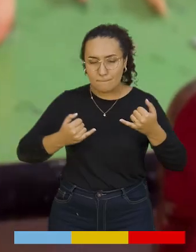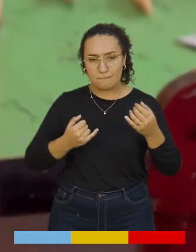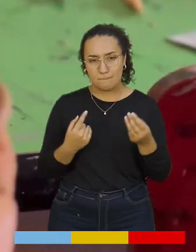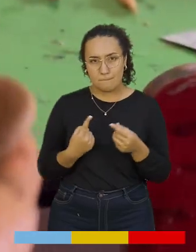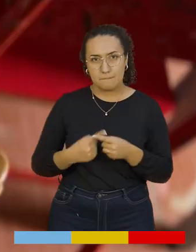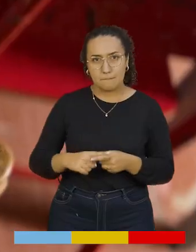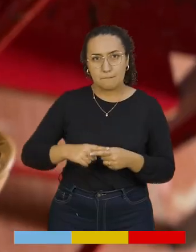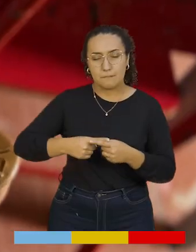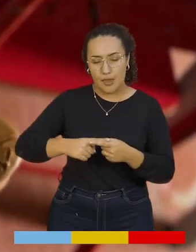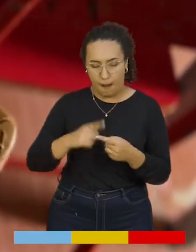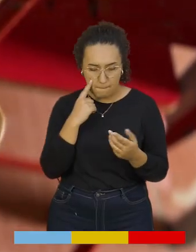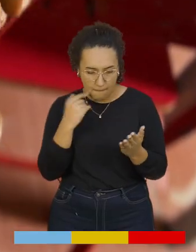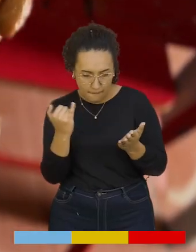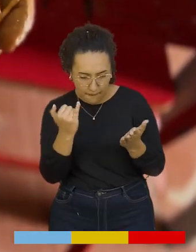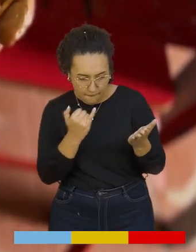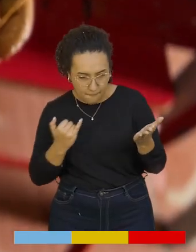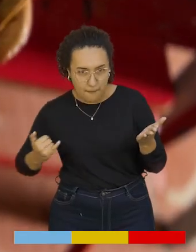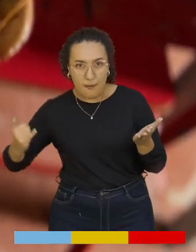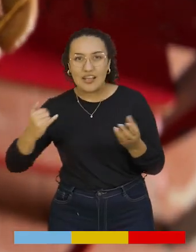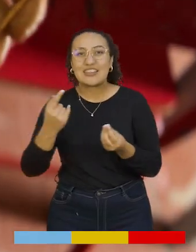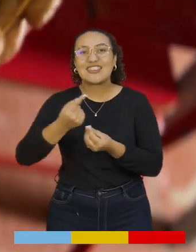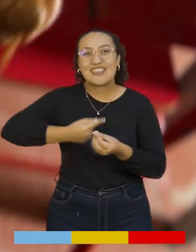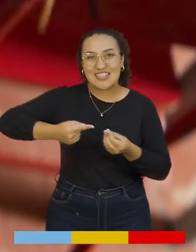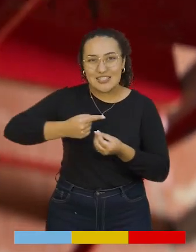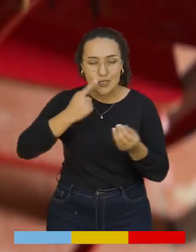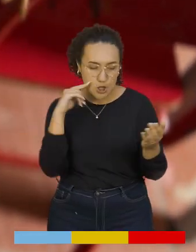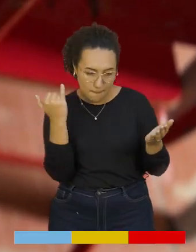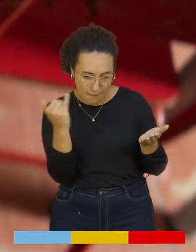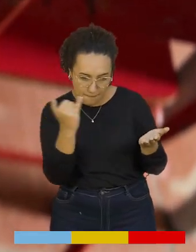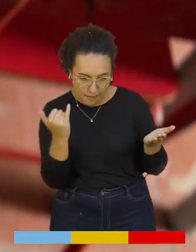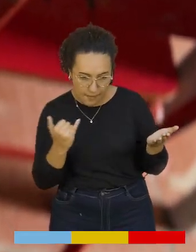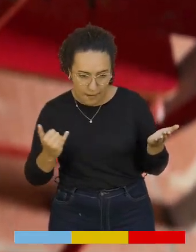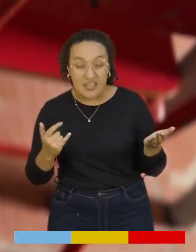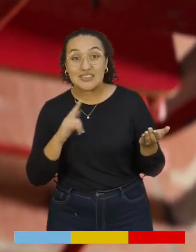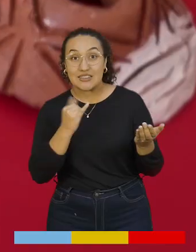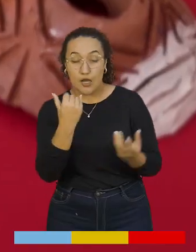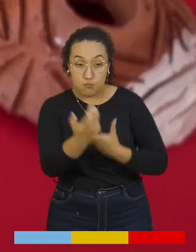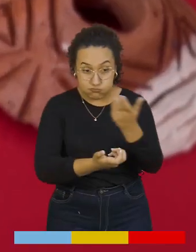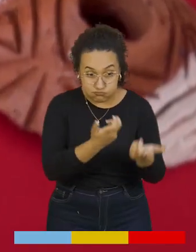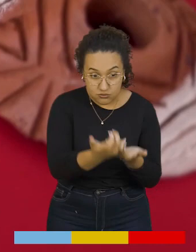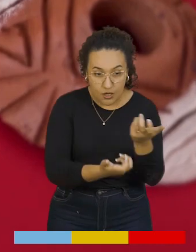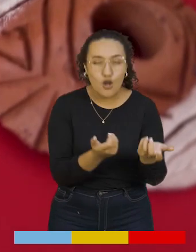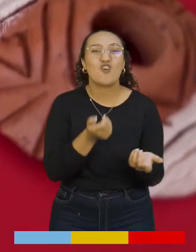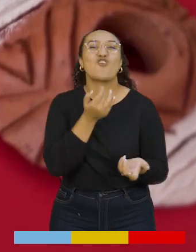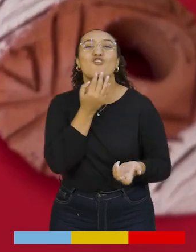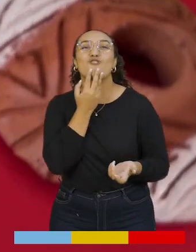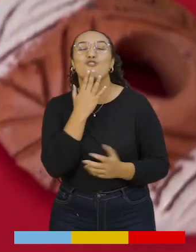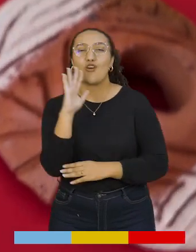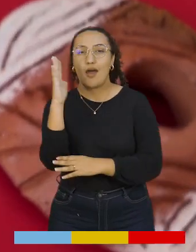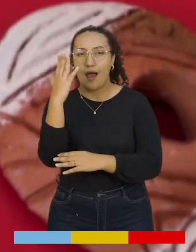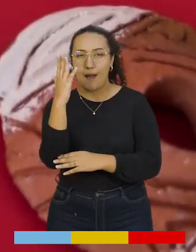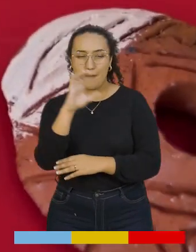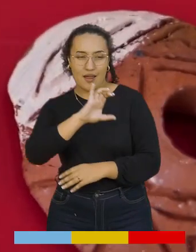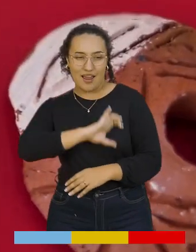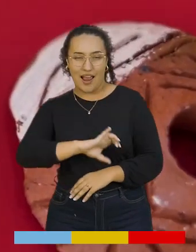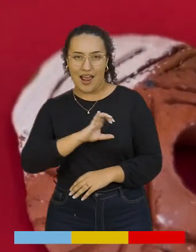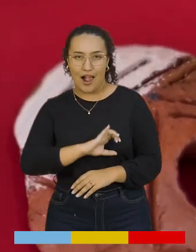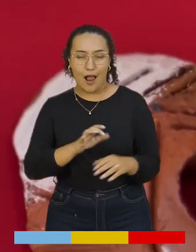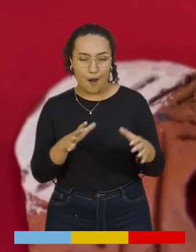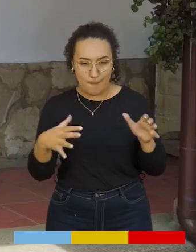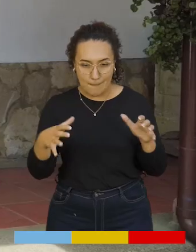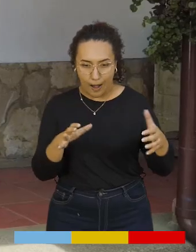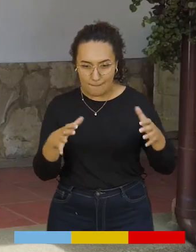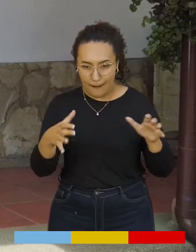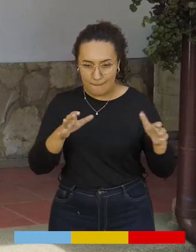delgado, puntudo, comenzamos a hacer el diseño. Al cocinar queda este color amarillo. Es un característico de la cerámica